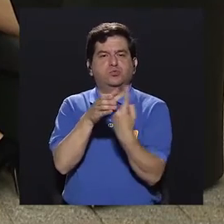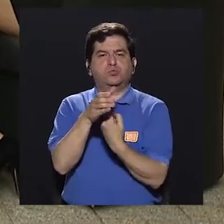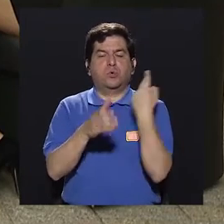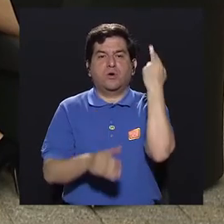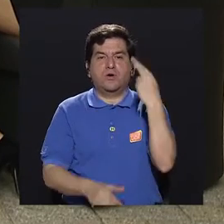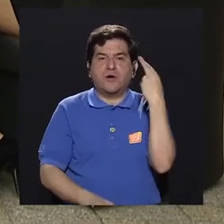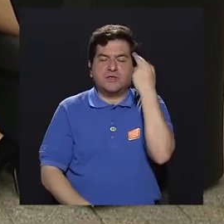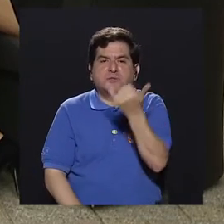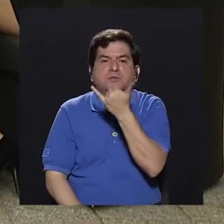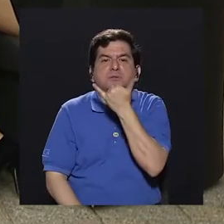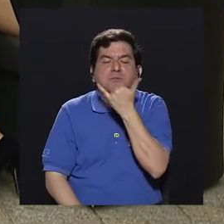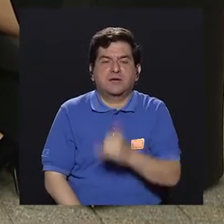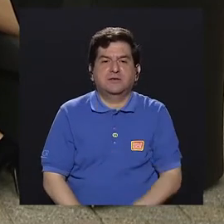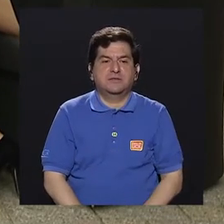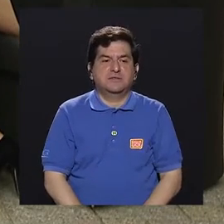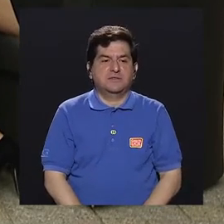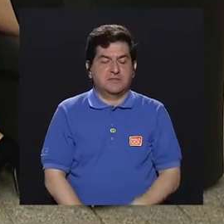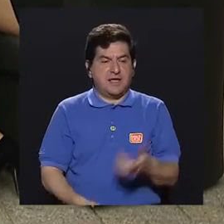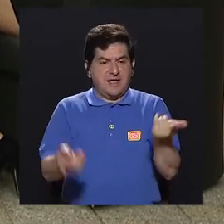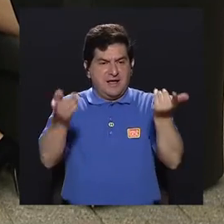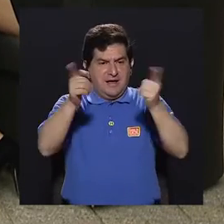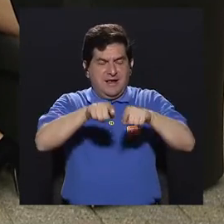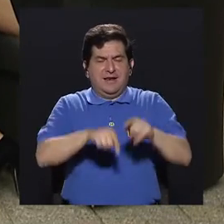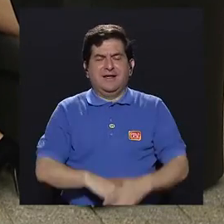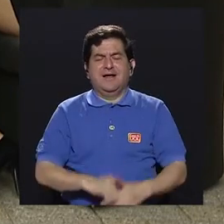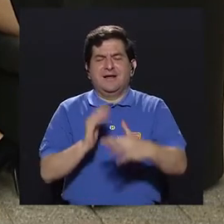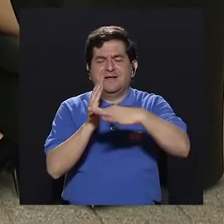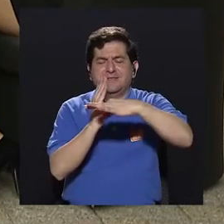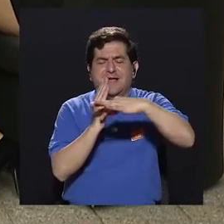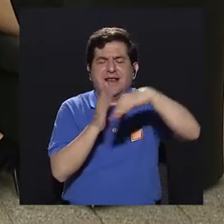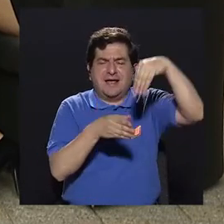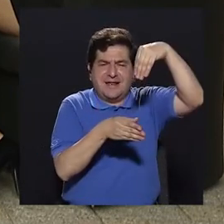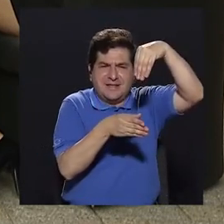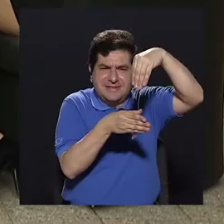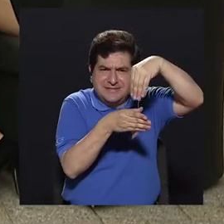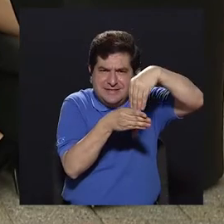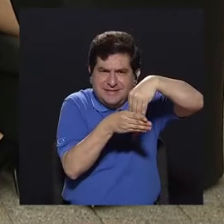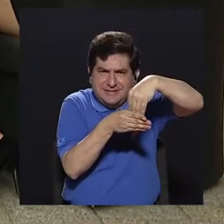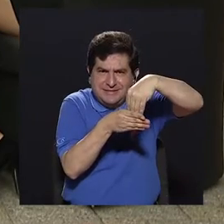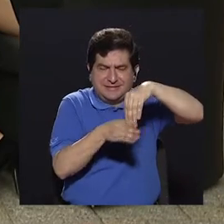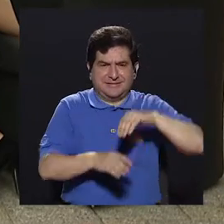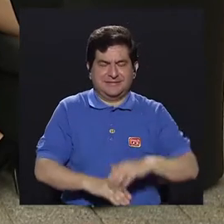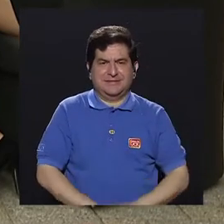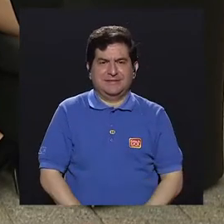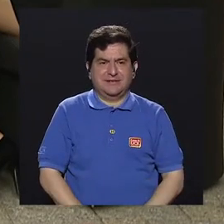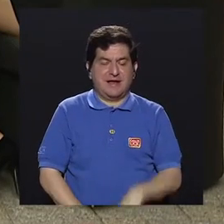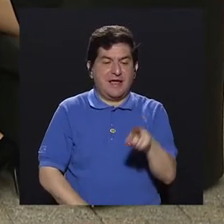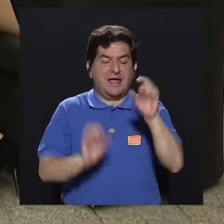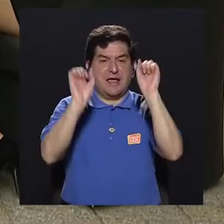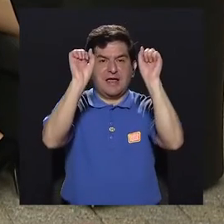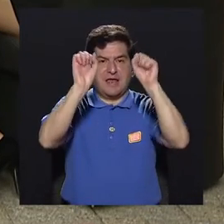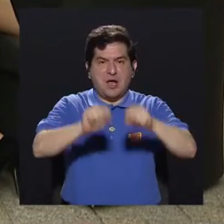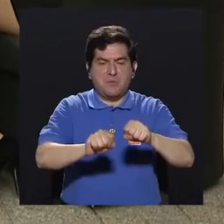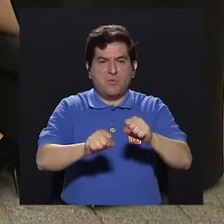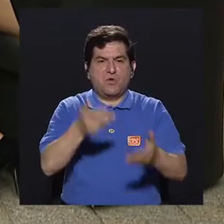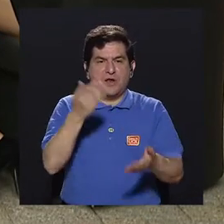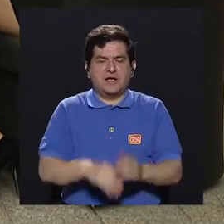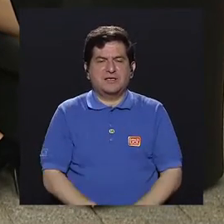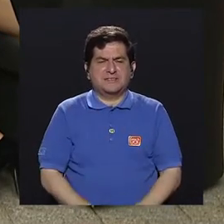Porque lo que pasa es que al estar expuesta la grasita que tienen adentro, este, se puede